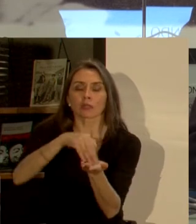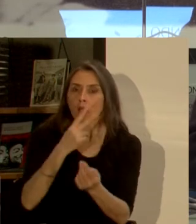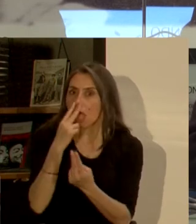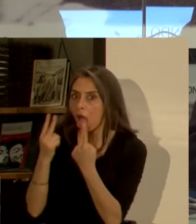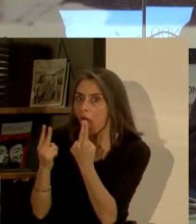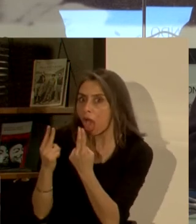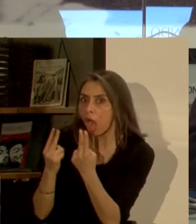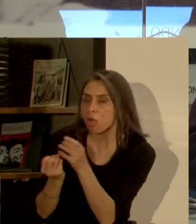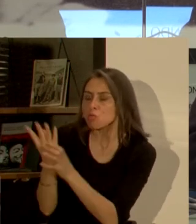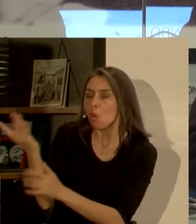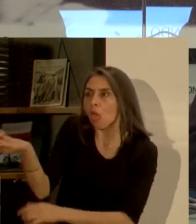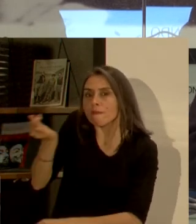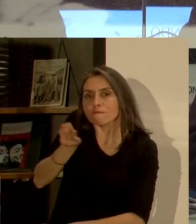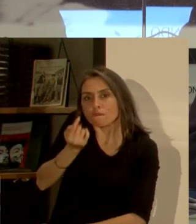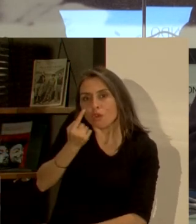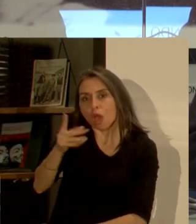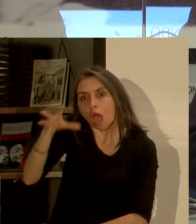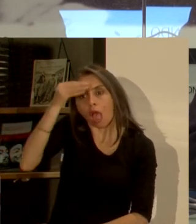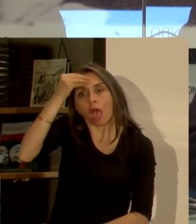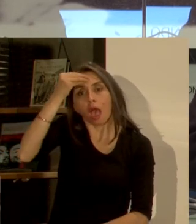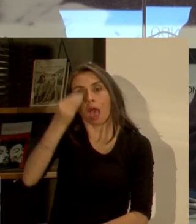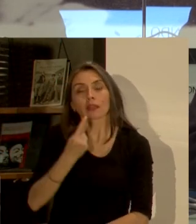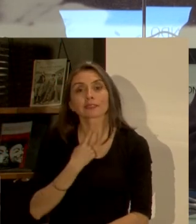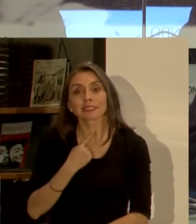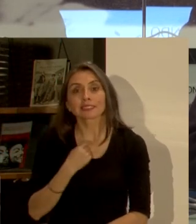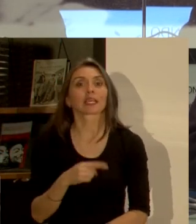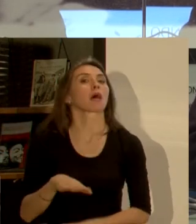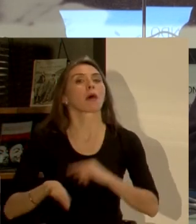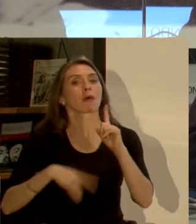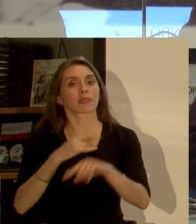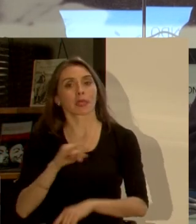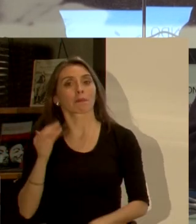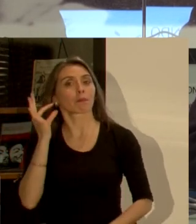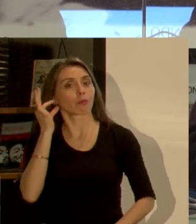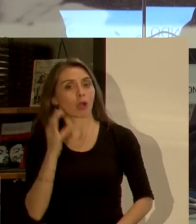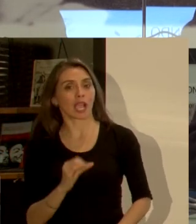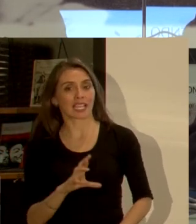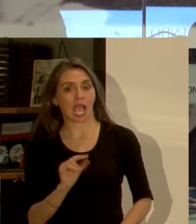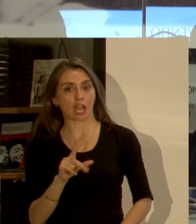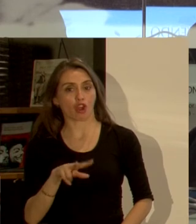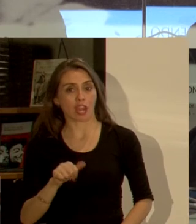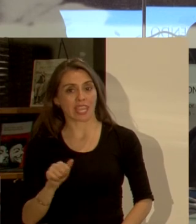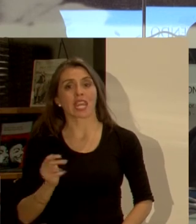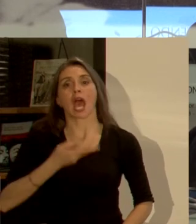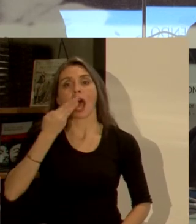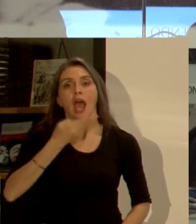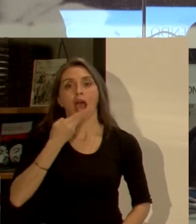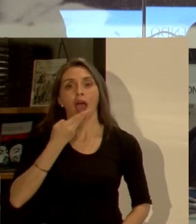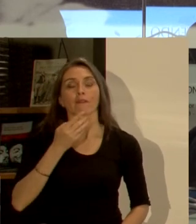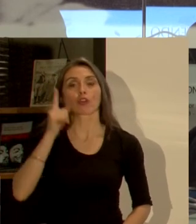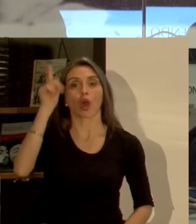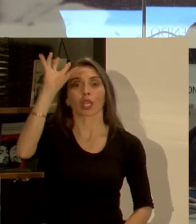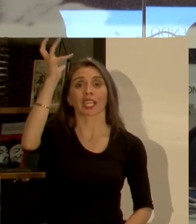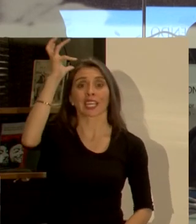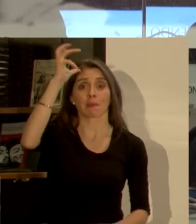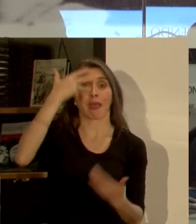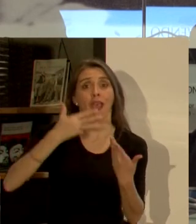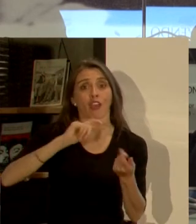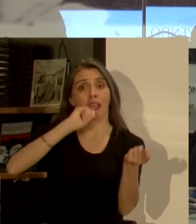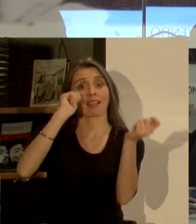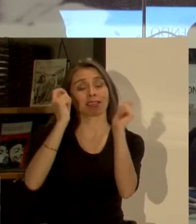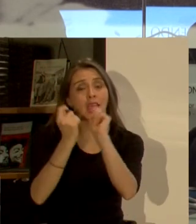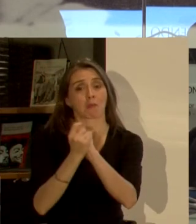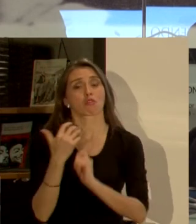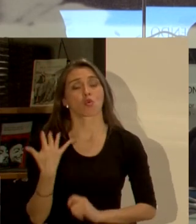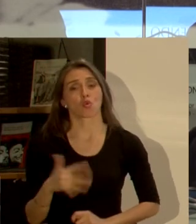interesante de tener en mi cabeza después vino Carolina Barco que nos habló del cambio climático como algo